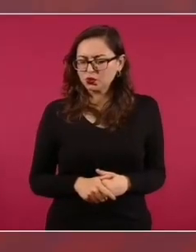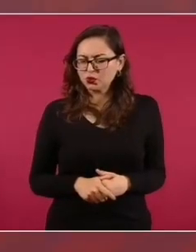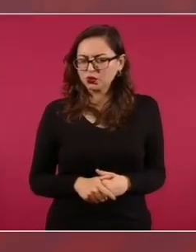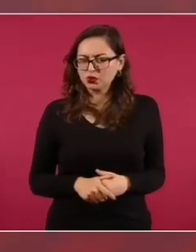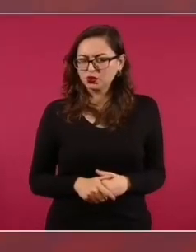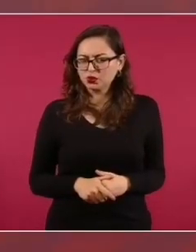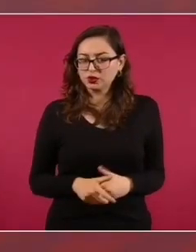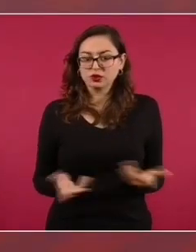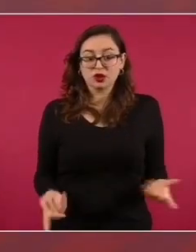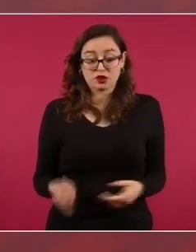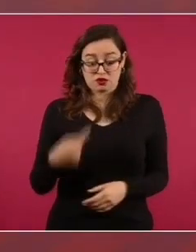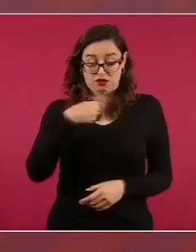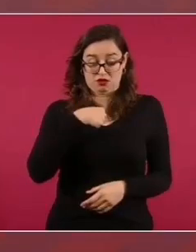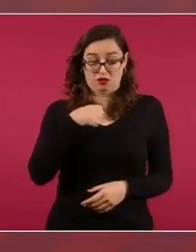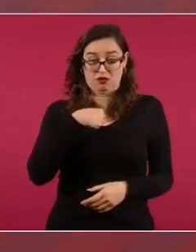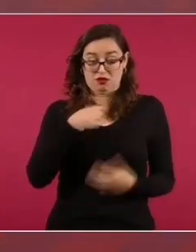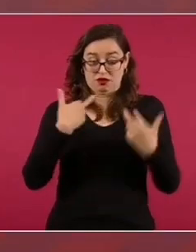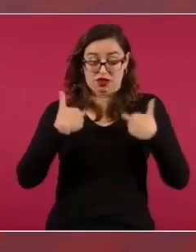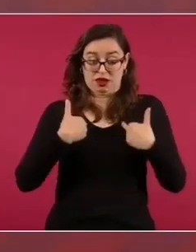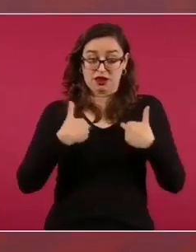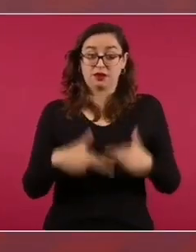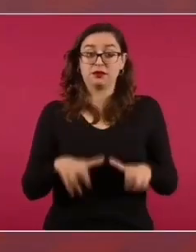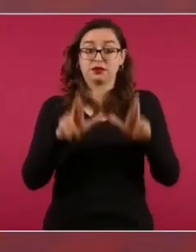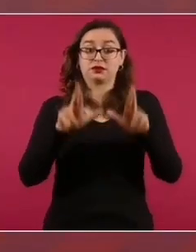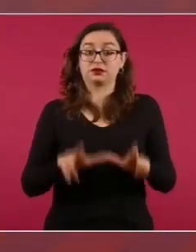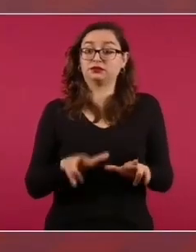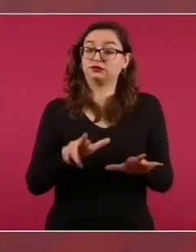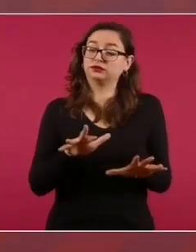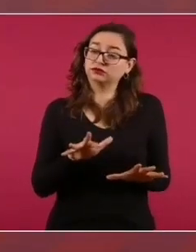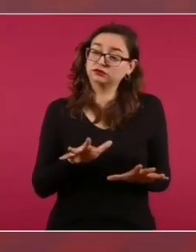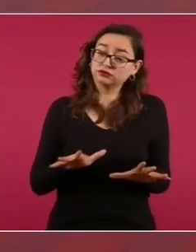aquí al pueblo de México.